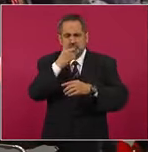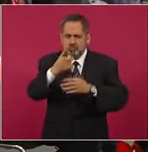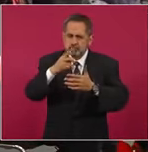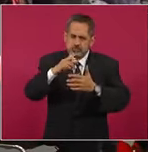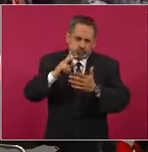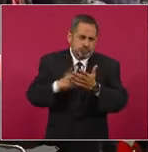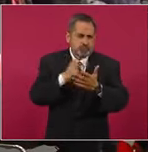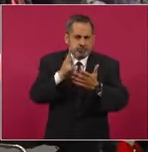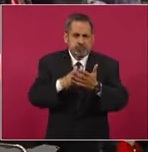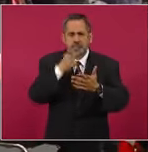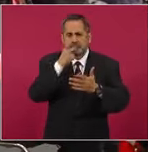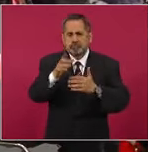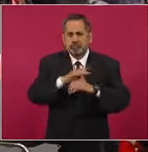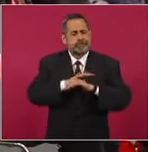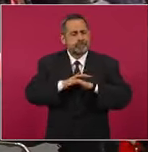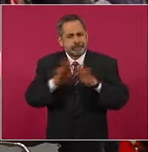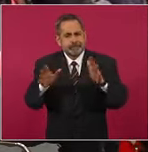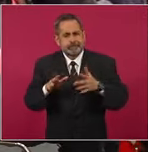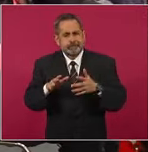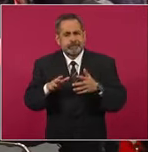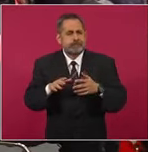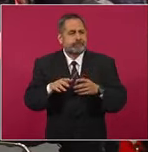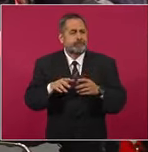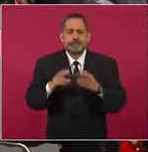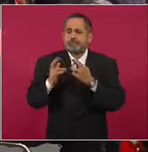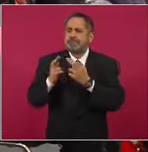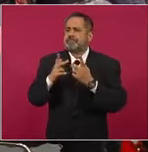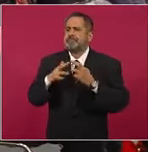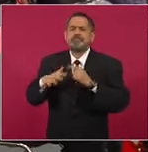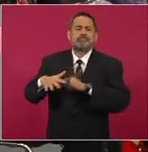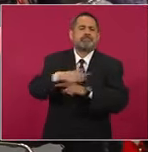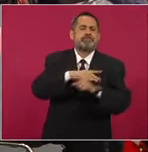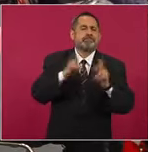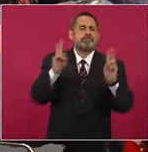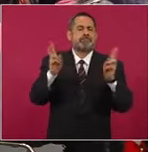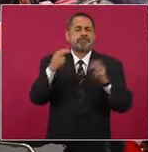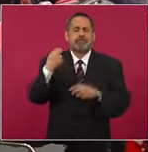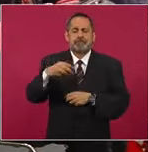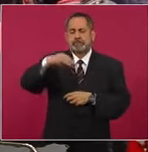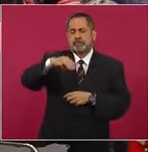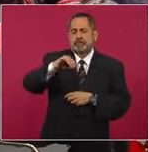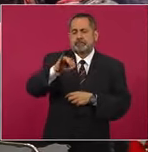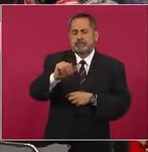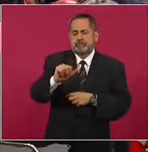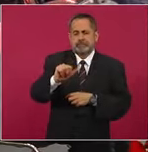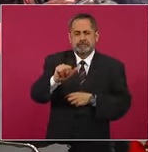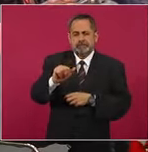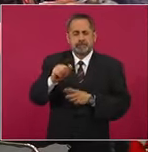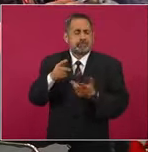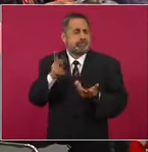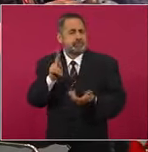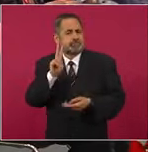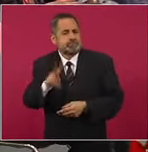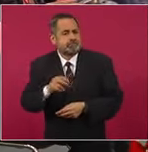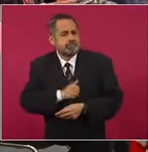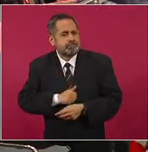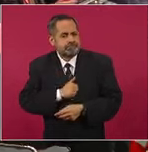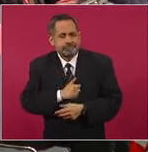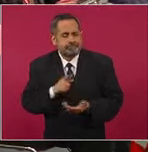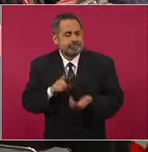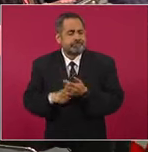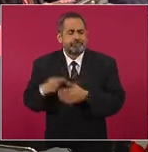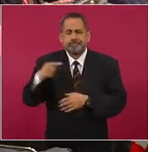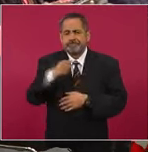acabaron las mitigaciones de impacto ambiental, los MIA, pero desafortunadamente en la Semarnat, en su